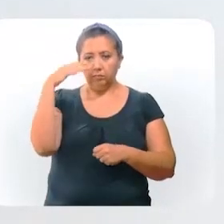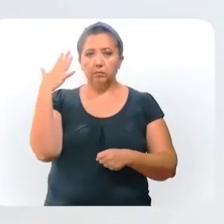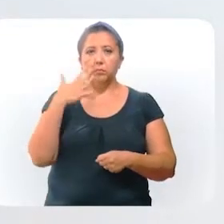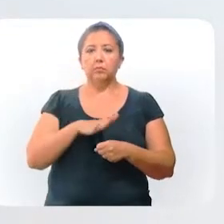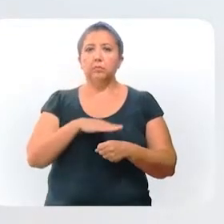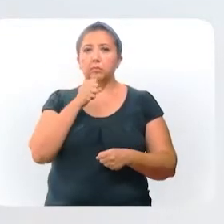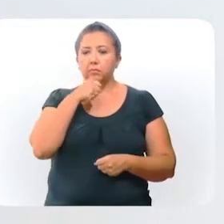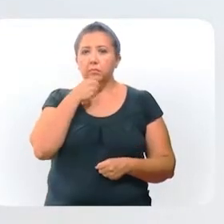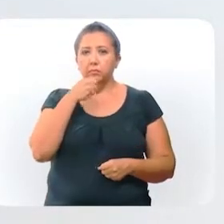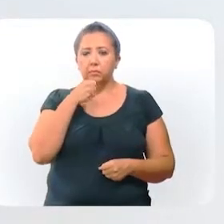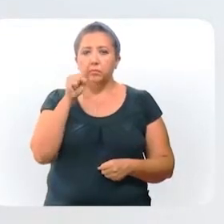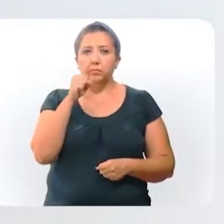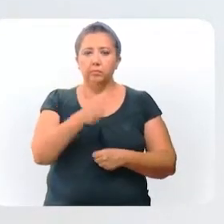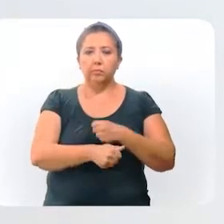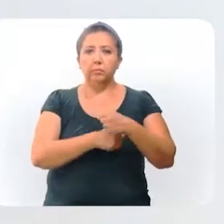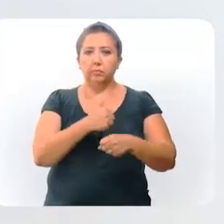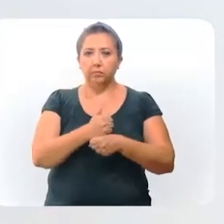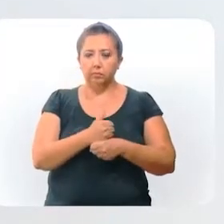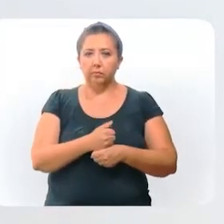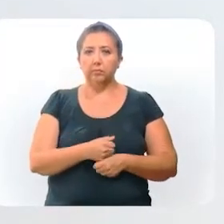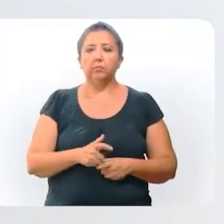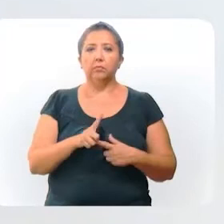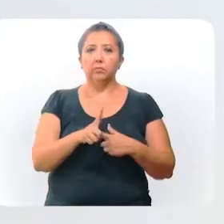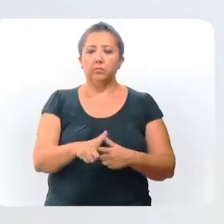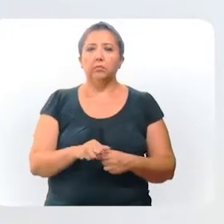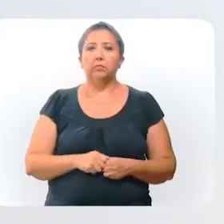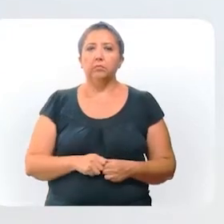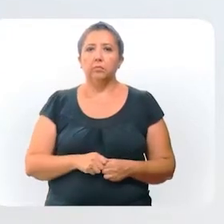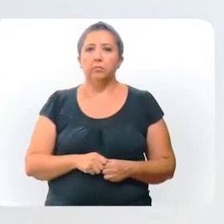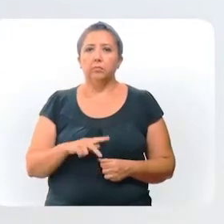mayores de 60 años en los siguientes municipios.